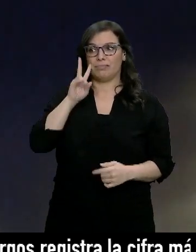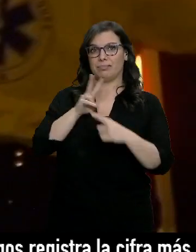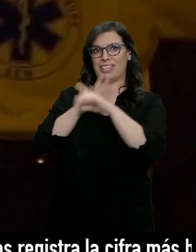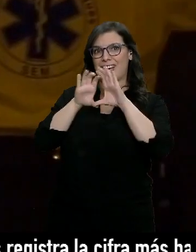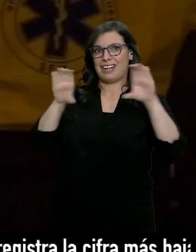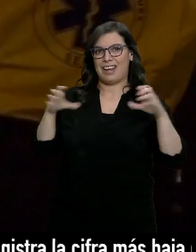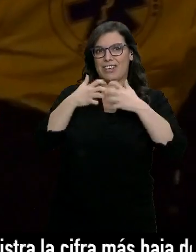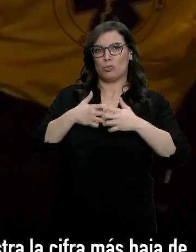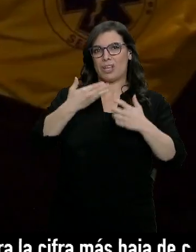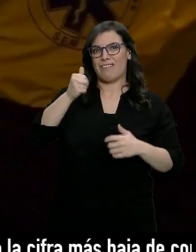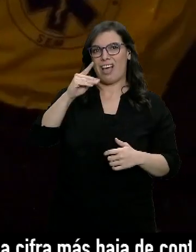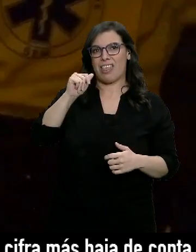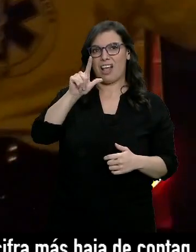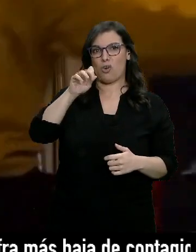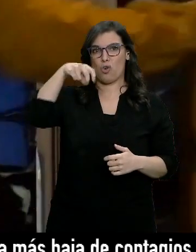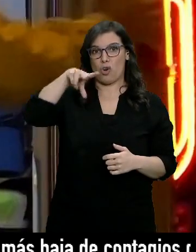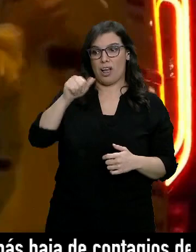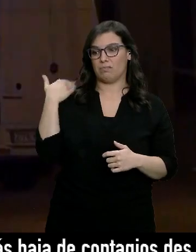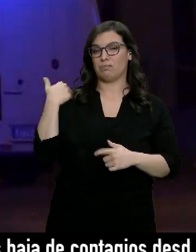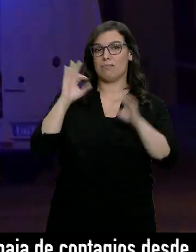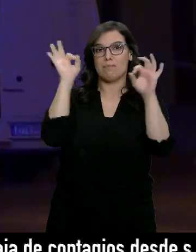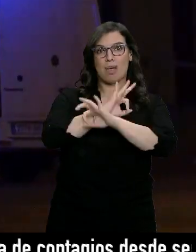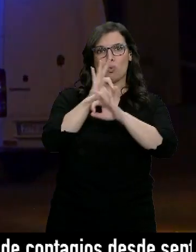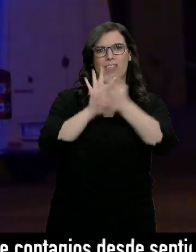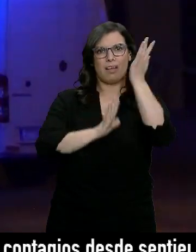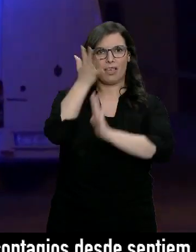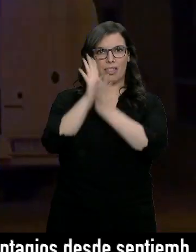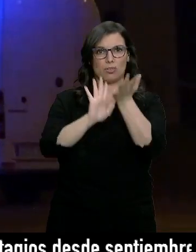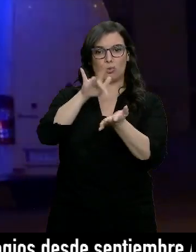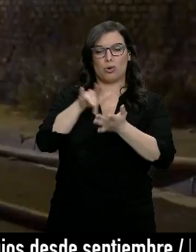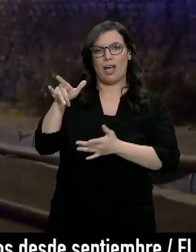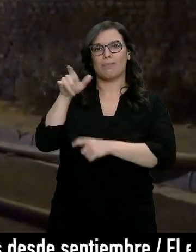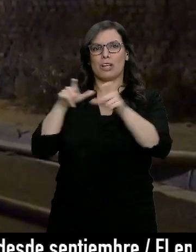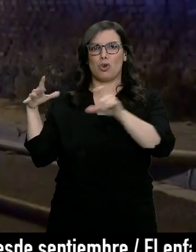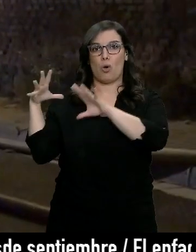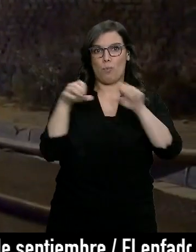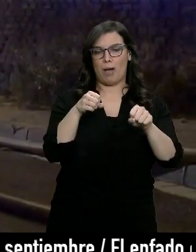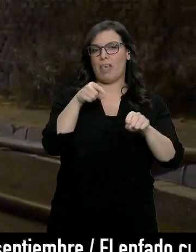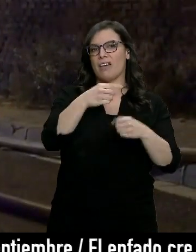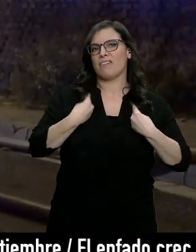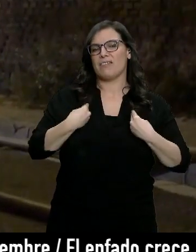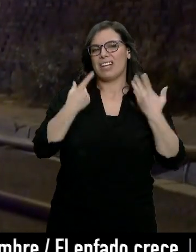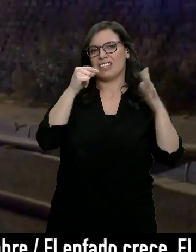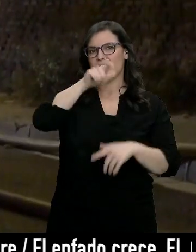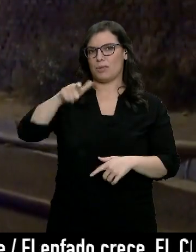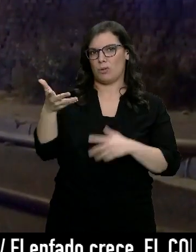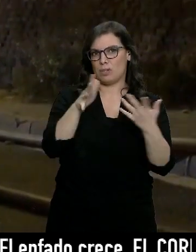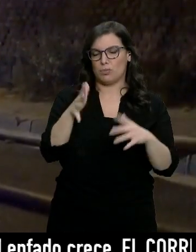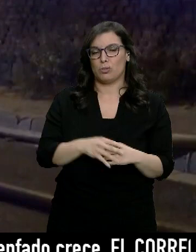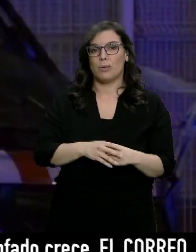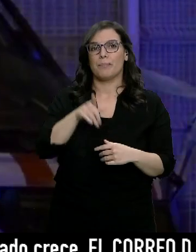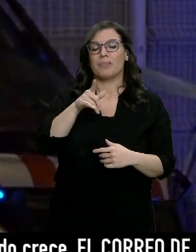industrial de Badalona que ha sufrido un incendio esta madrugada. Las instalaciones habían sido ocupadas. En ellas vivían unas 60 personas.